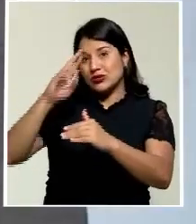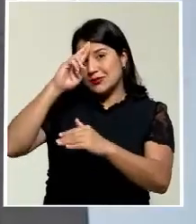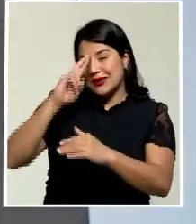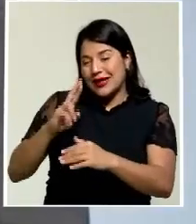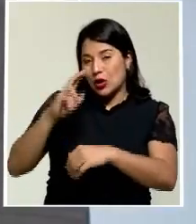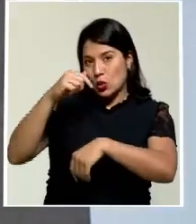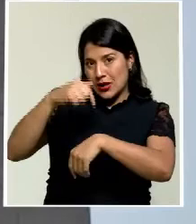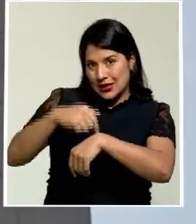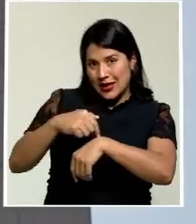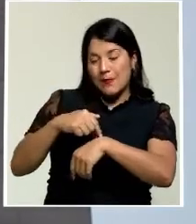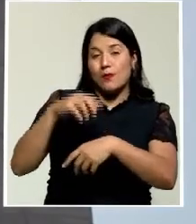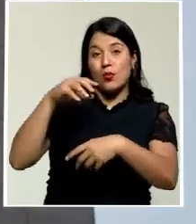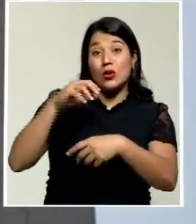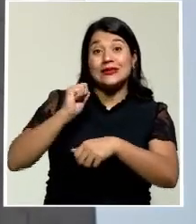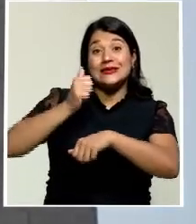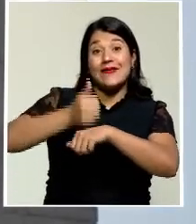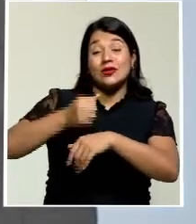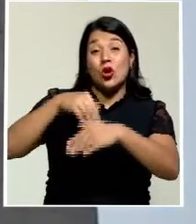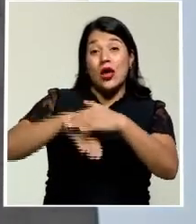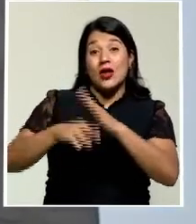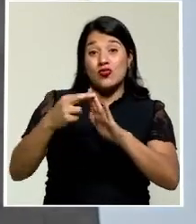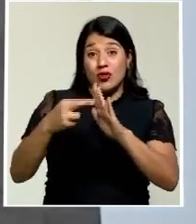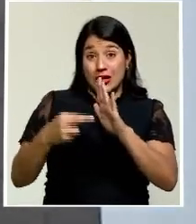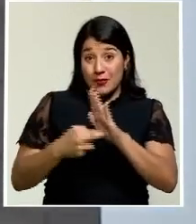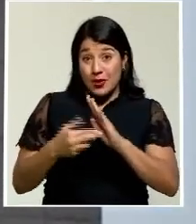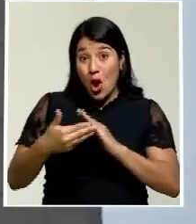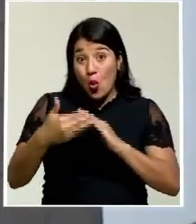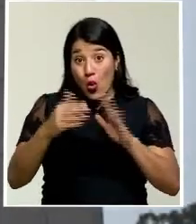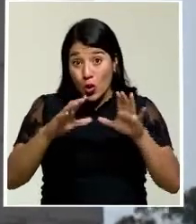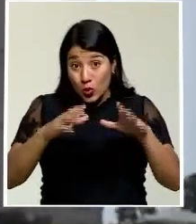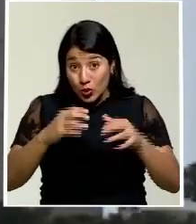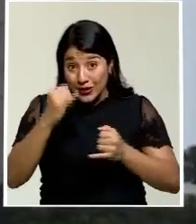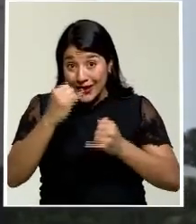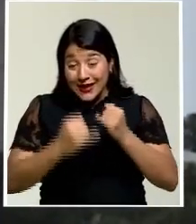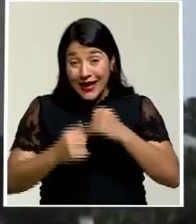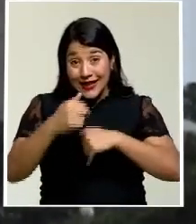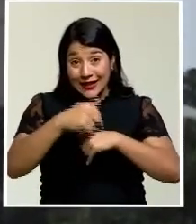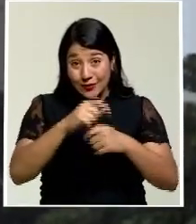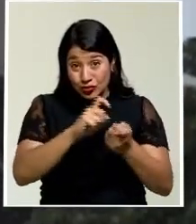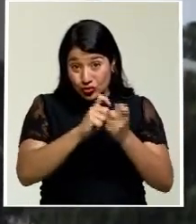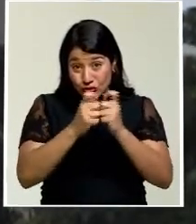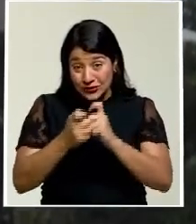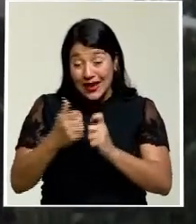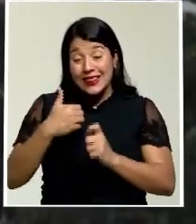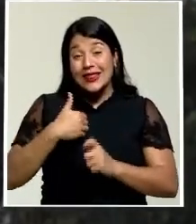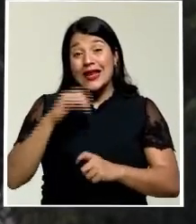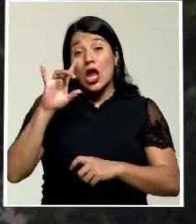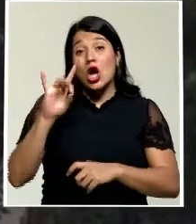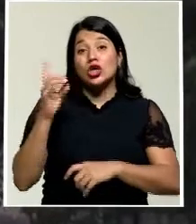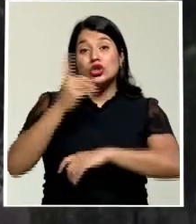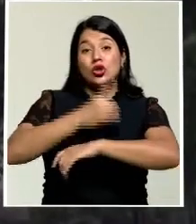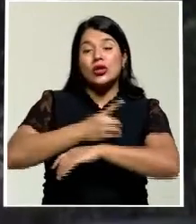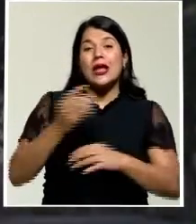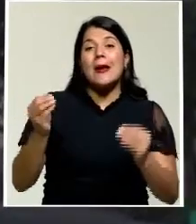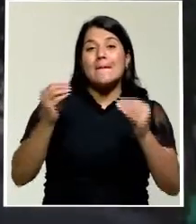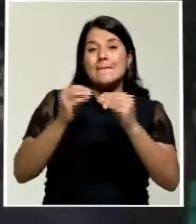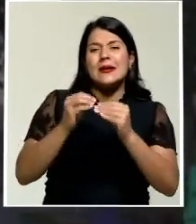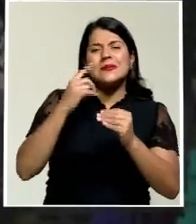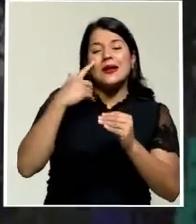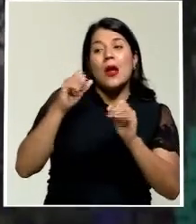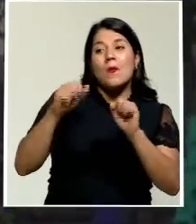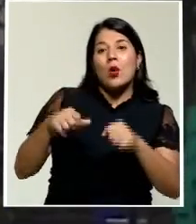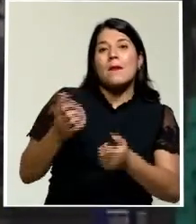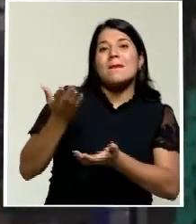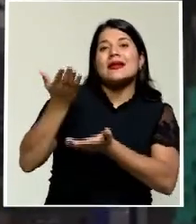Cuando la Comisión termine la corrección del texto, tendrá ocho días hábiles adicionales para presentar su informe ante el